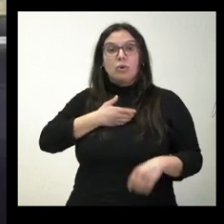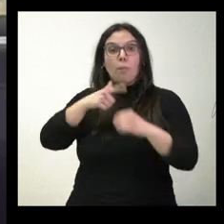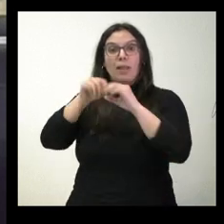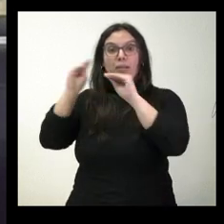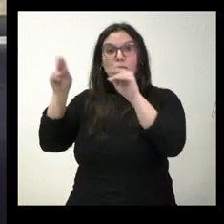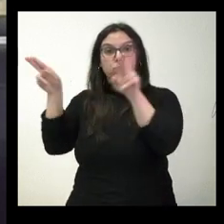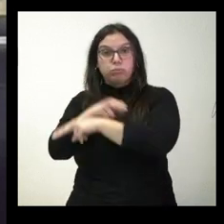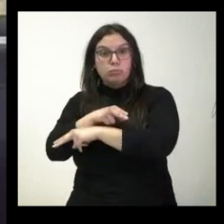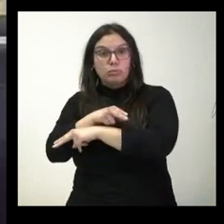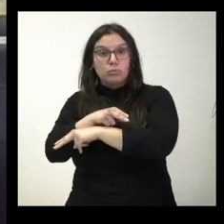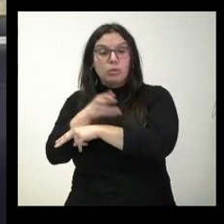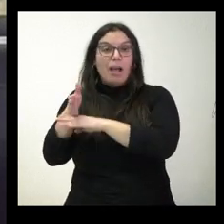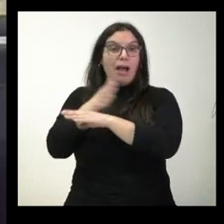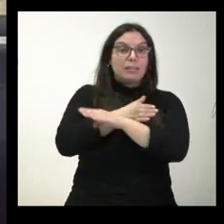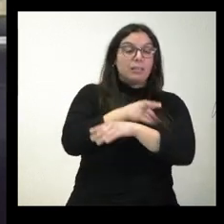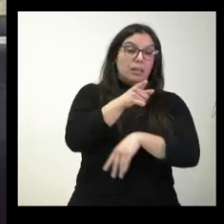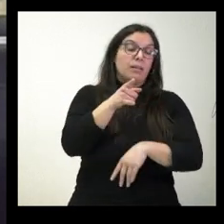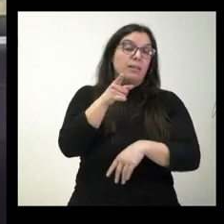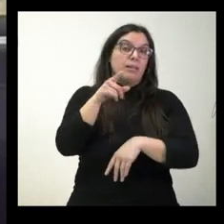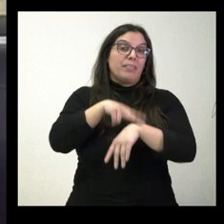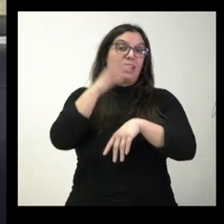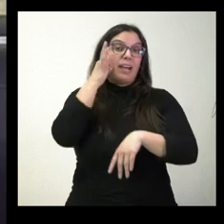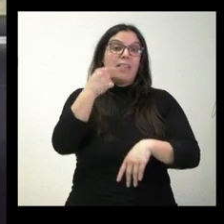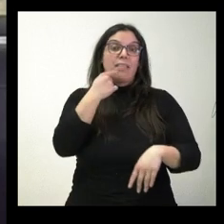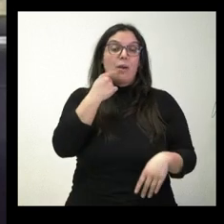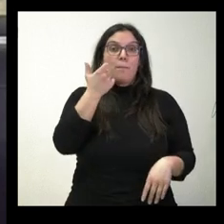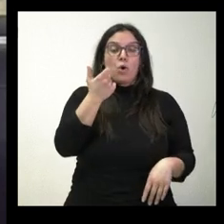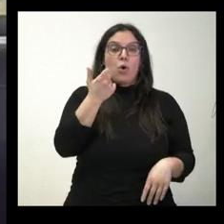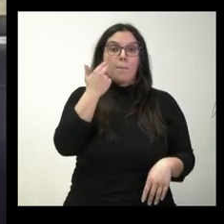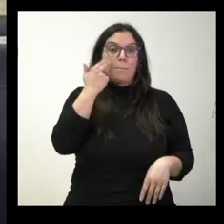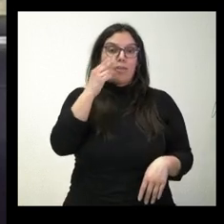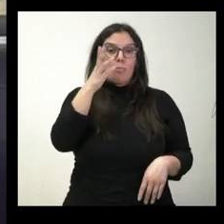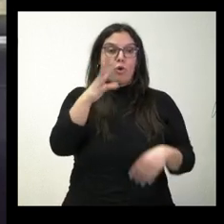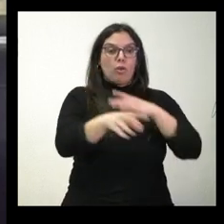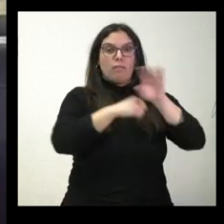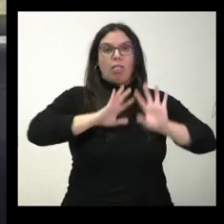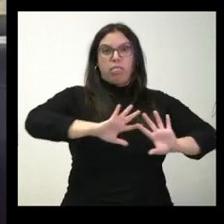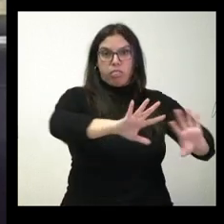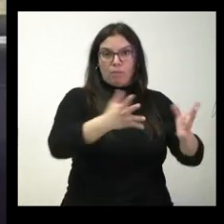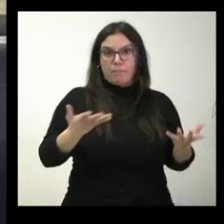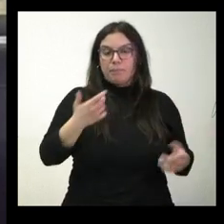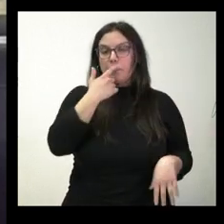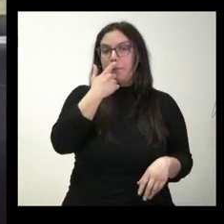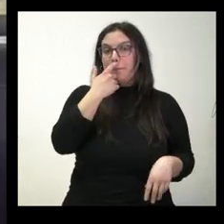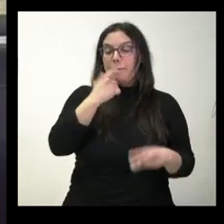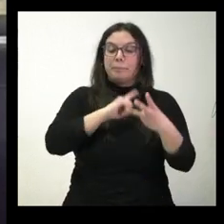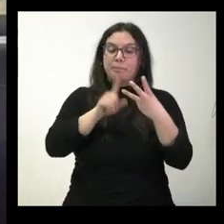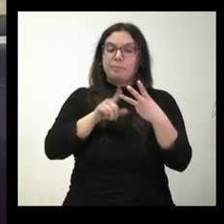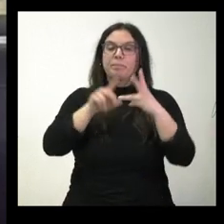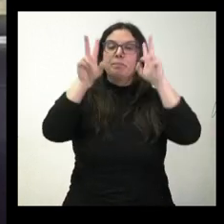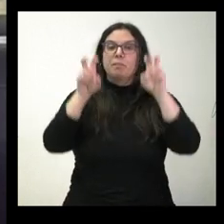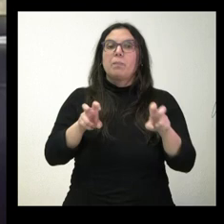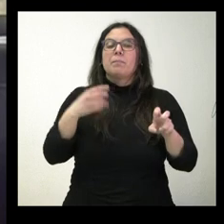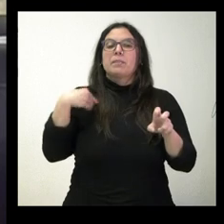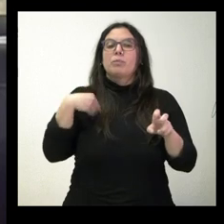y mostraba cierto temor porque la Junta dejara ir esos fondos y se perdieran. Y ya por último, también en relación a esto,